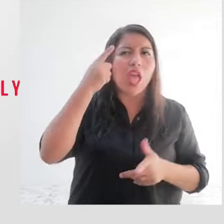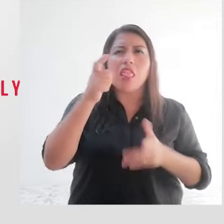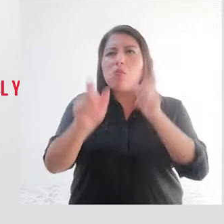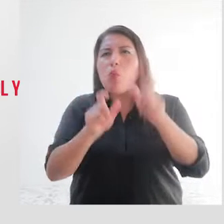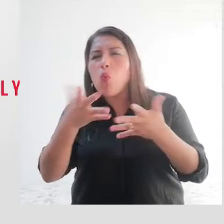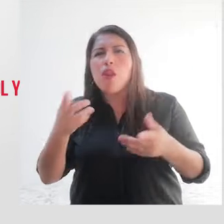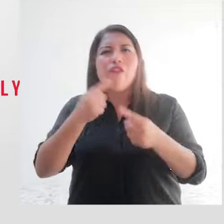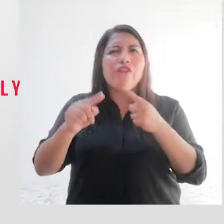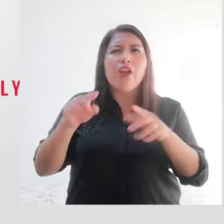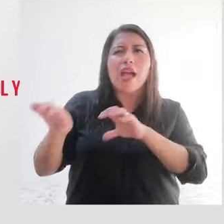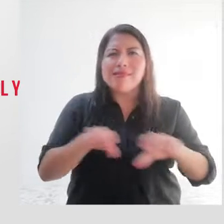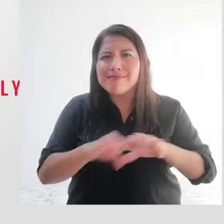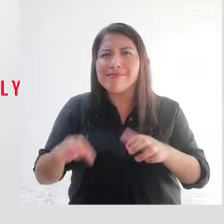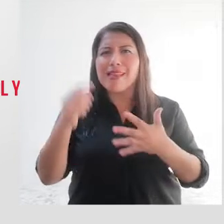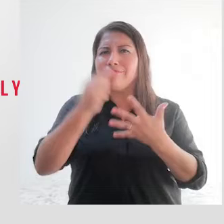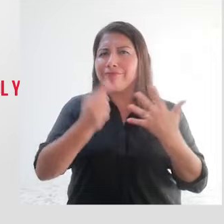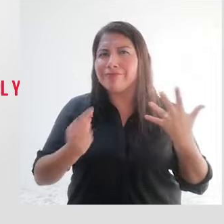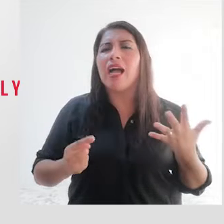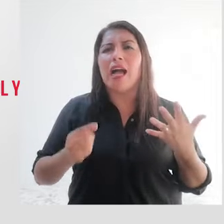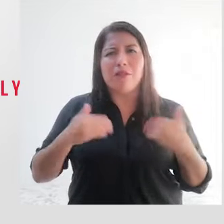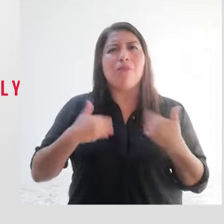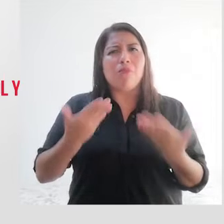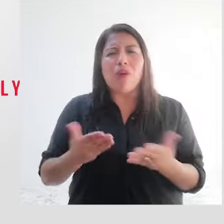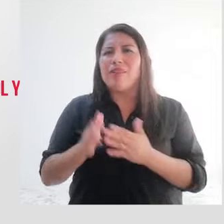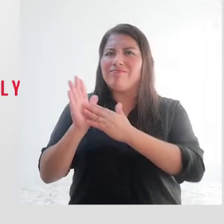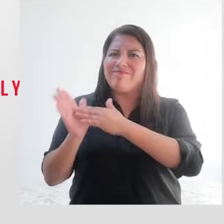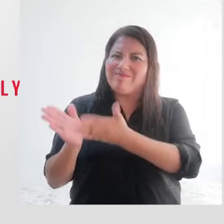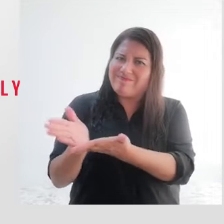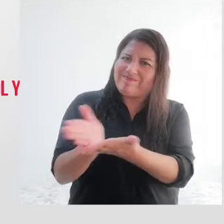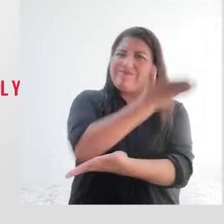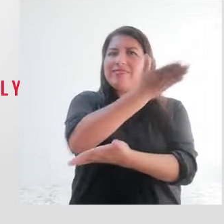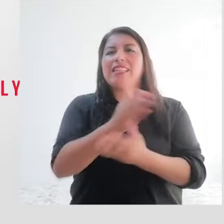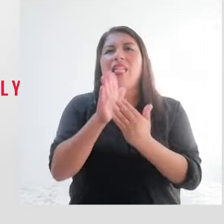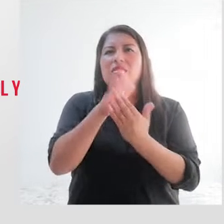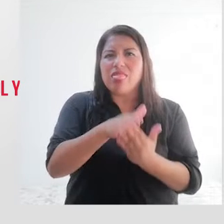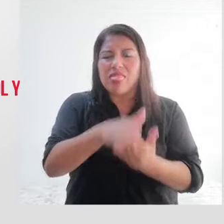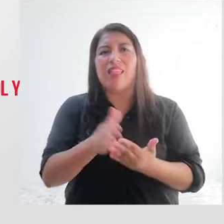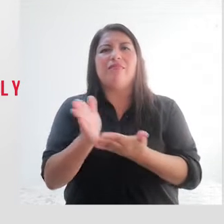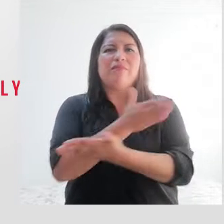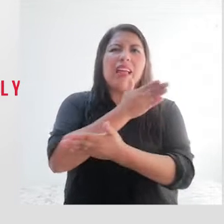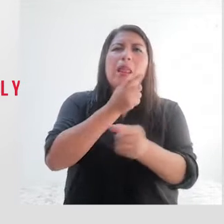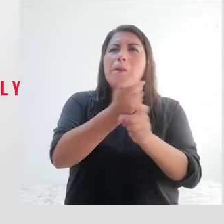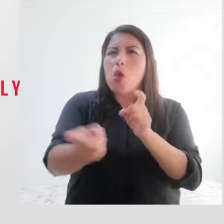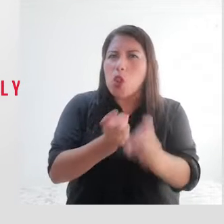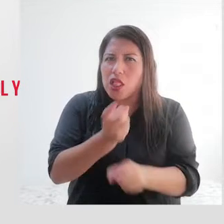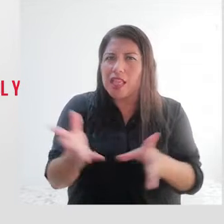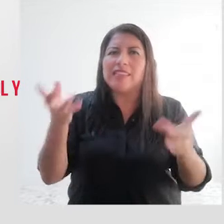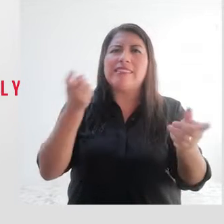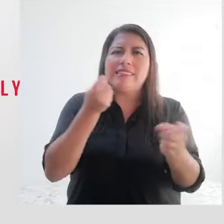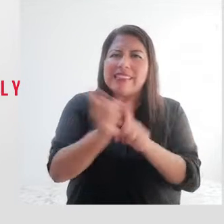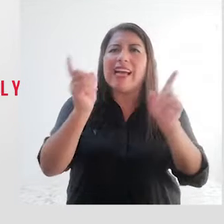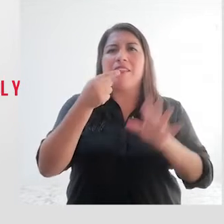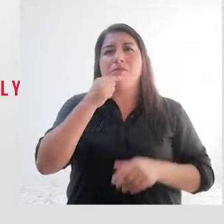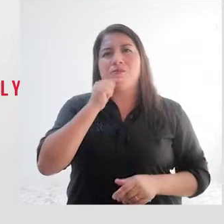acciones que nos lleven a erradicar la discriminación y la violencia contra la mujer.